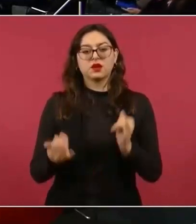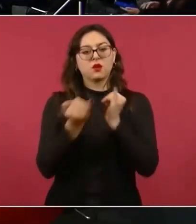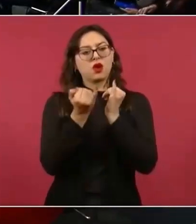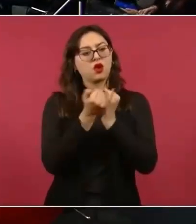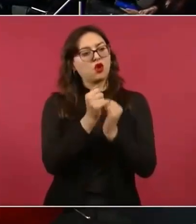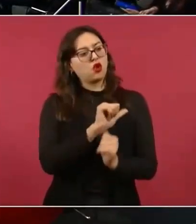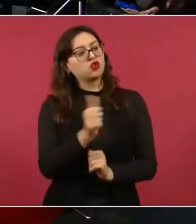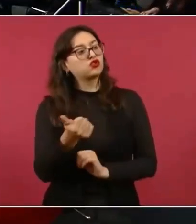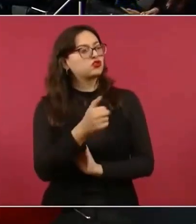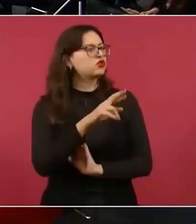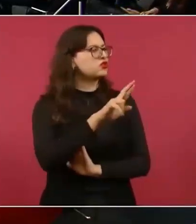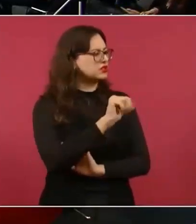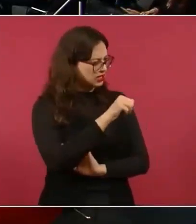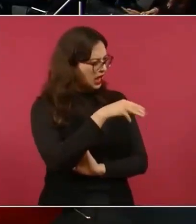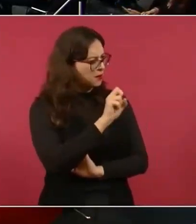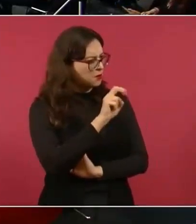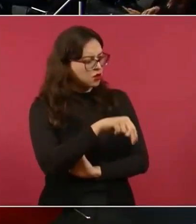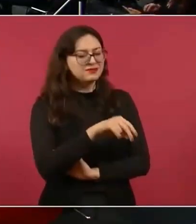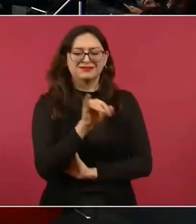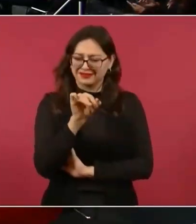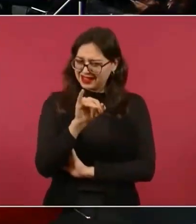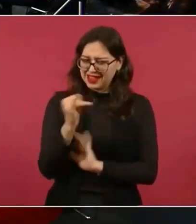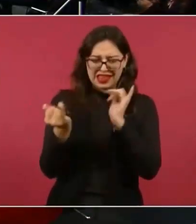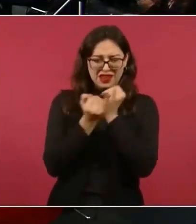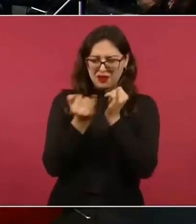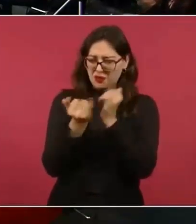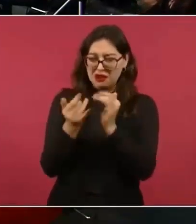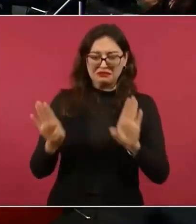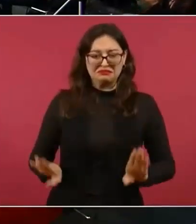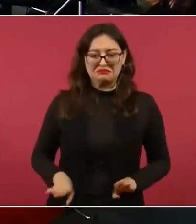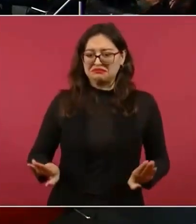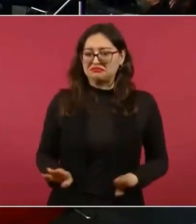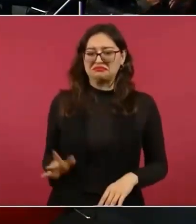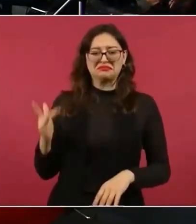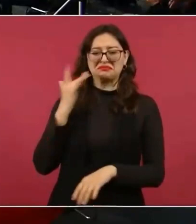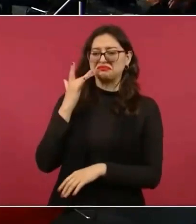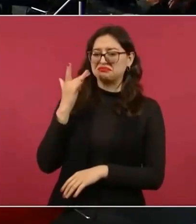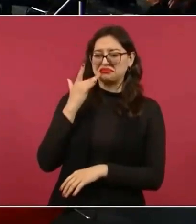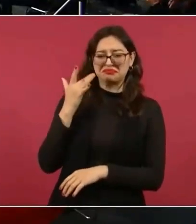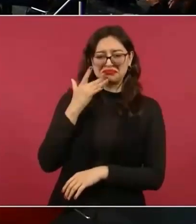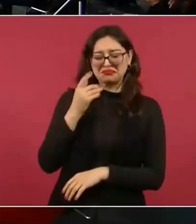Sí, de ese corte. Sí.